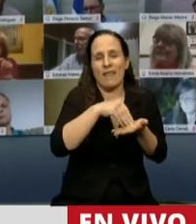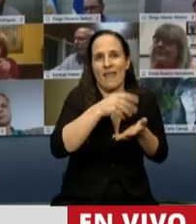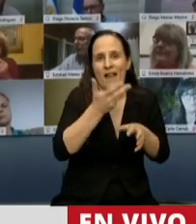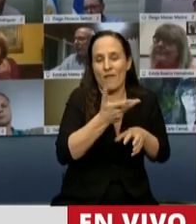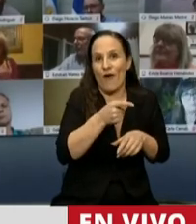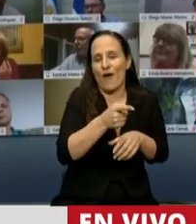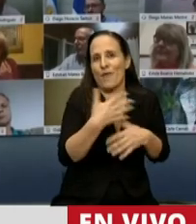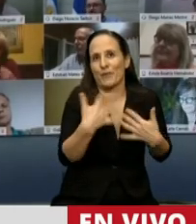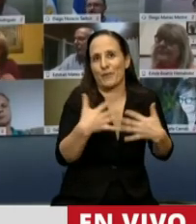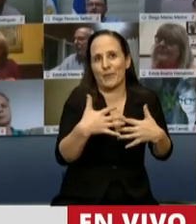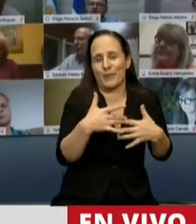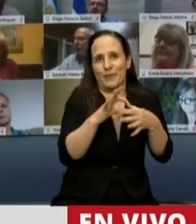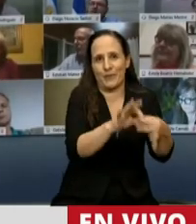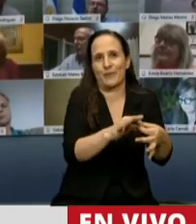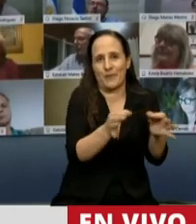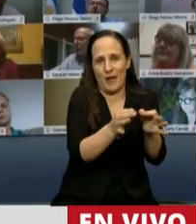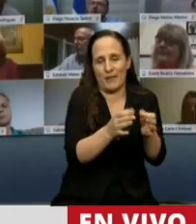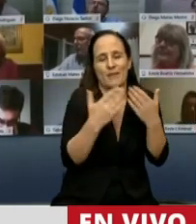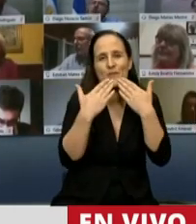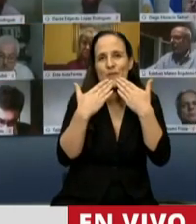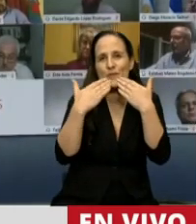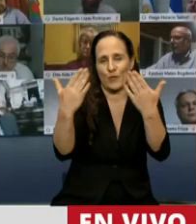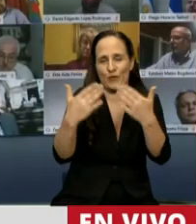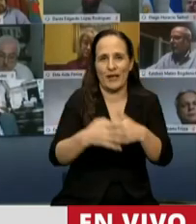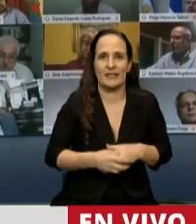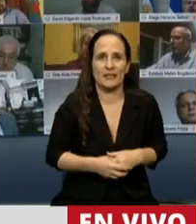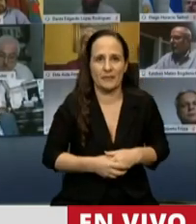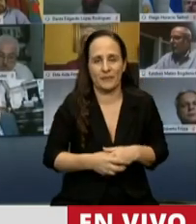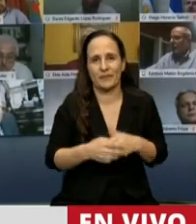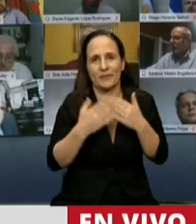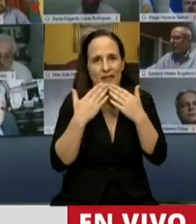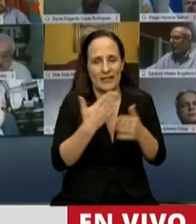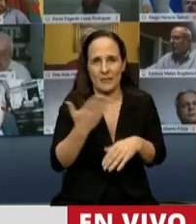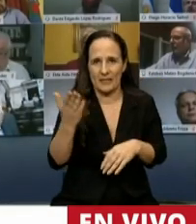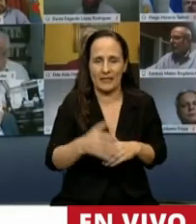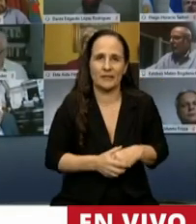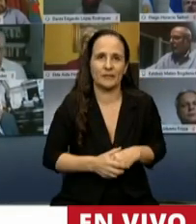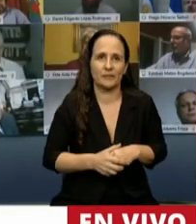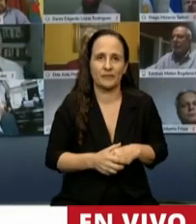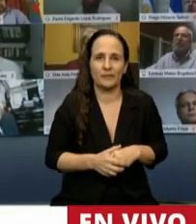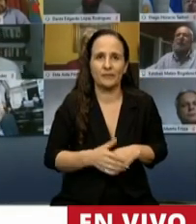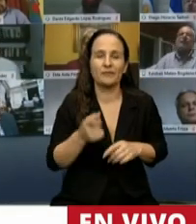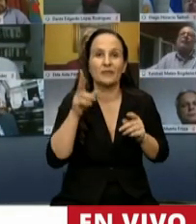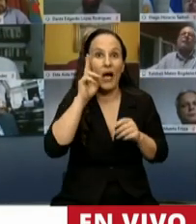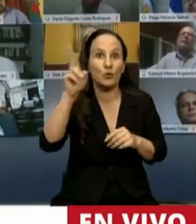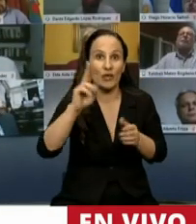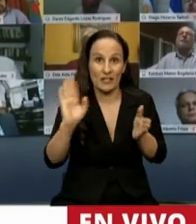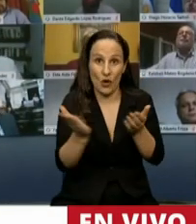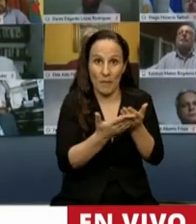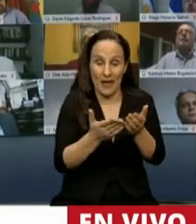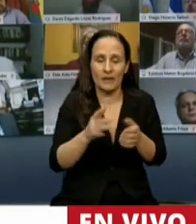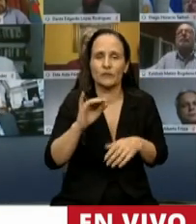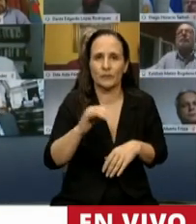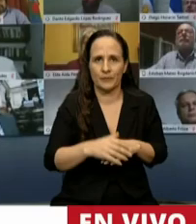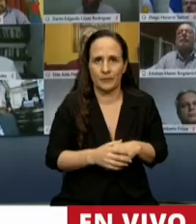porque es parte nuestra. Quiero agradecer en nombre del pueblo de Tierra del Fuego Oeste. Muchas gracias, presidente. Gracias. Y solicito autorización para insertar.